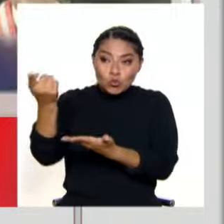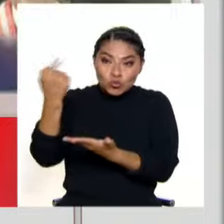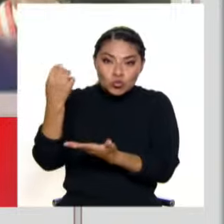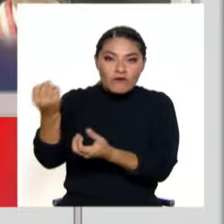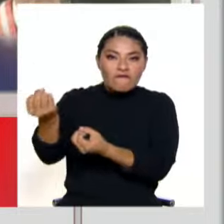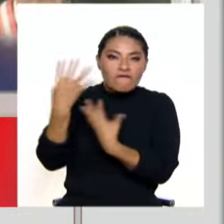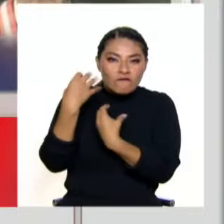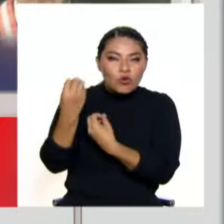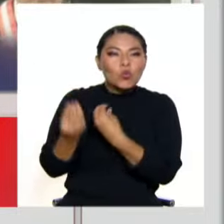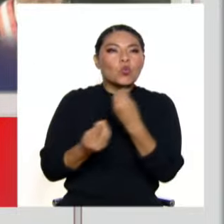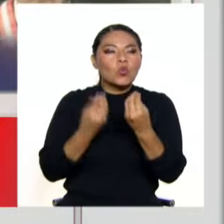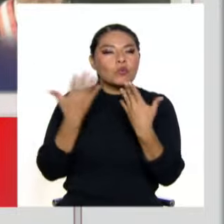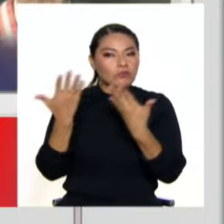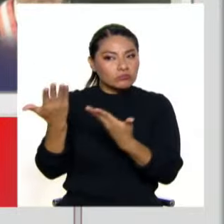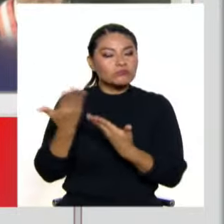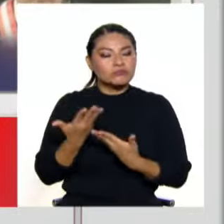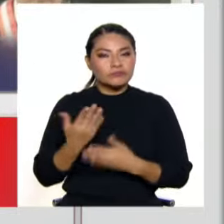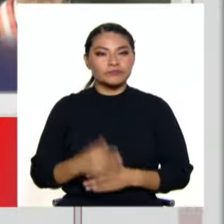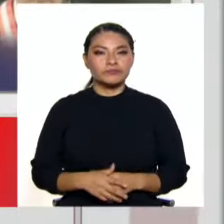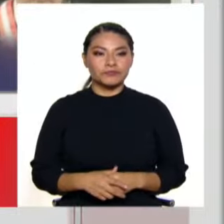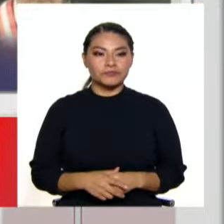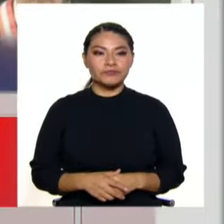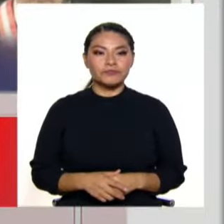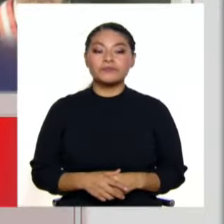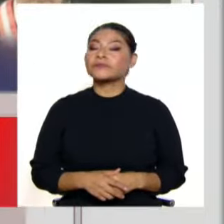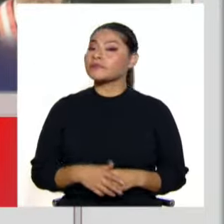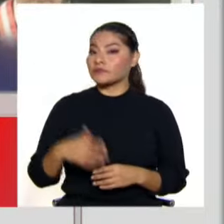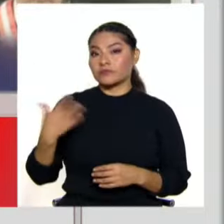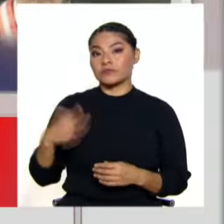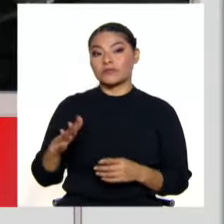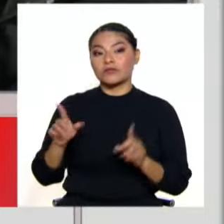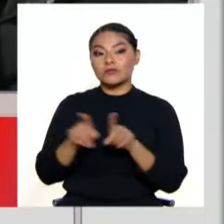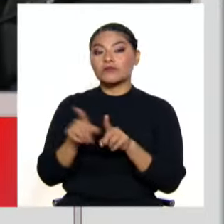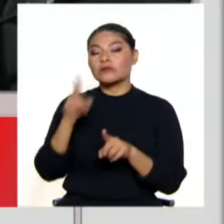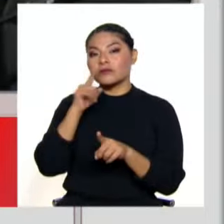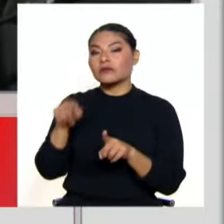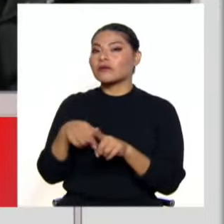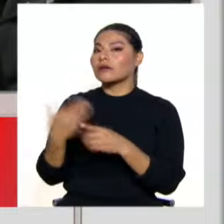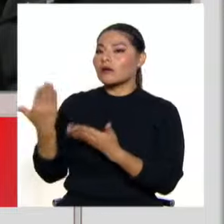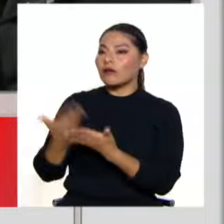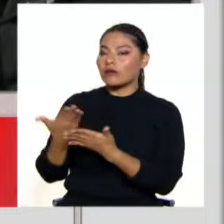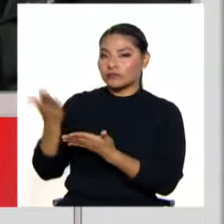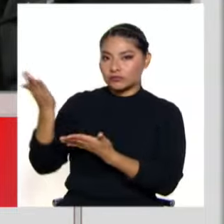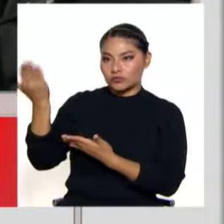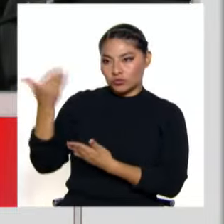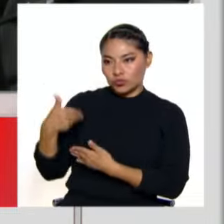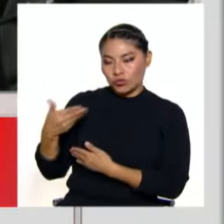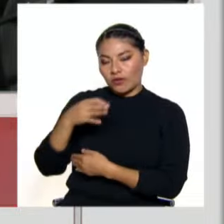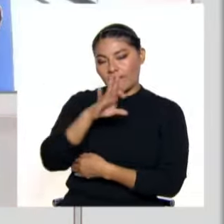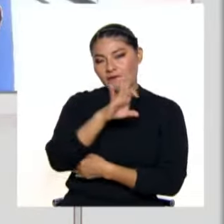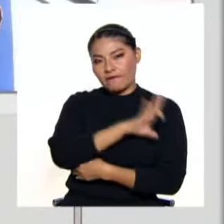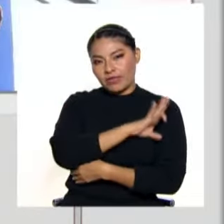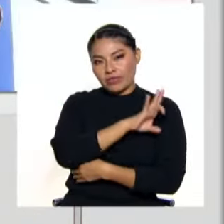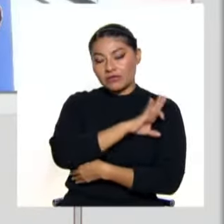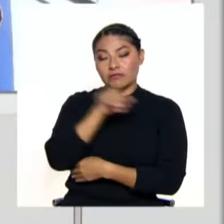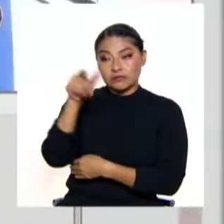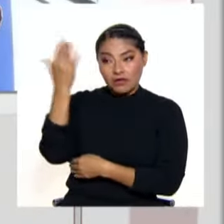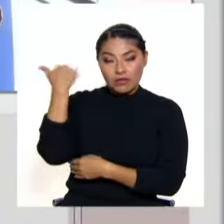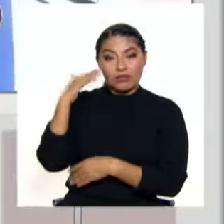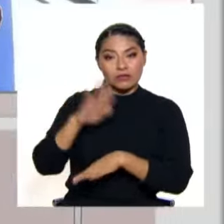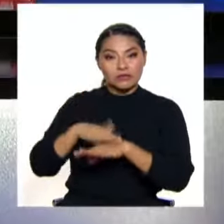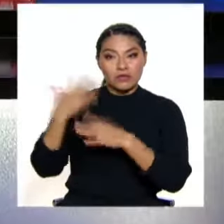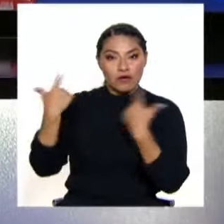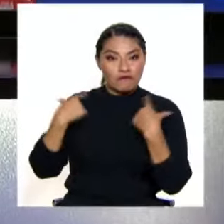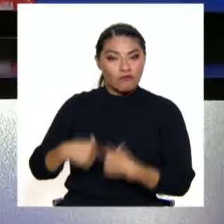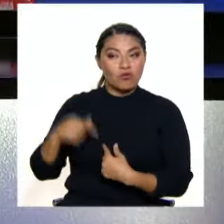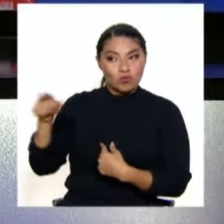reacción de primera mano. En todo caso, ya anunció el doctor Juan Peña, defensa legal de Patricia Benavides, a propósito de este recurso de